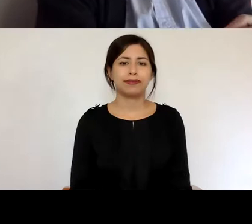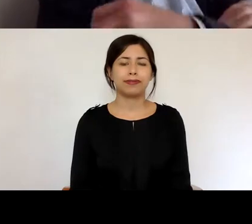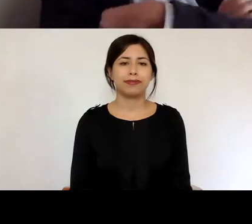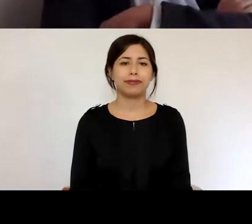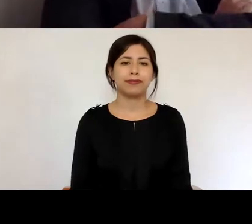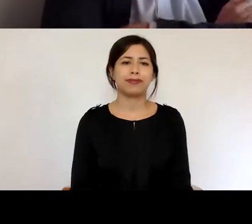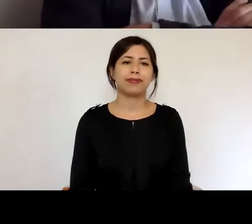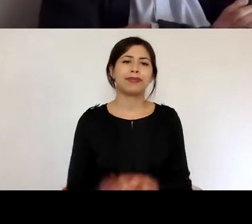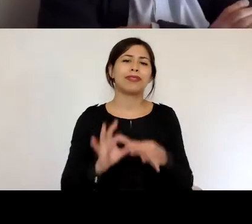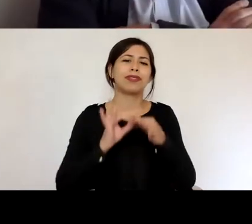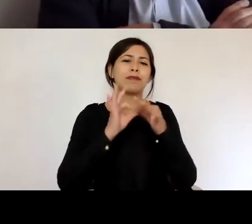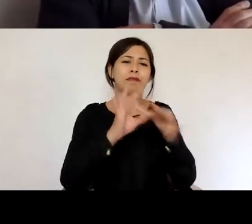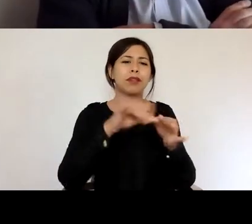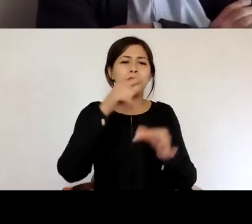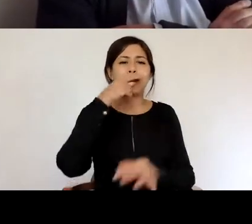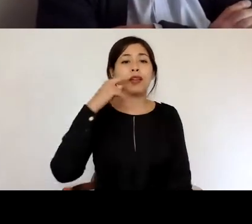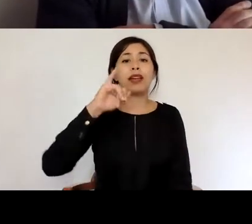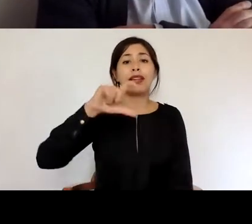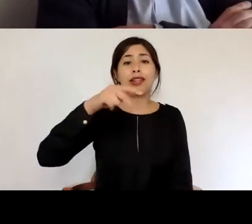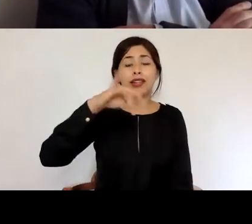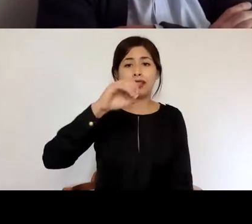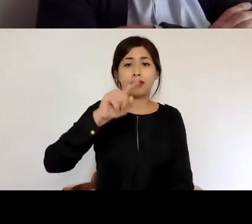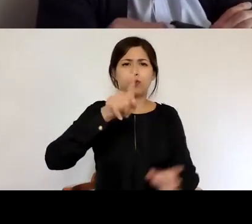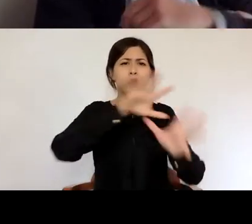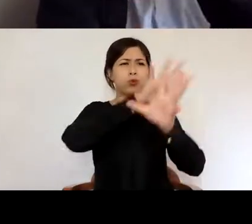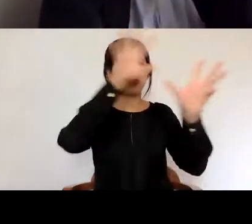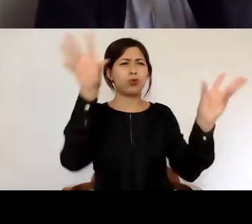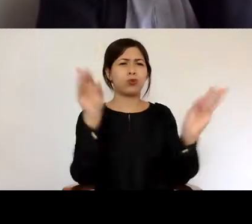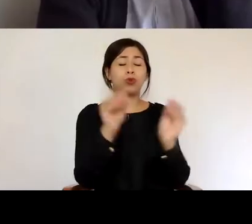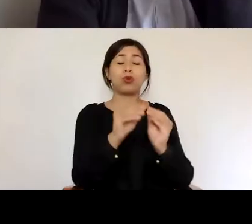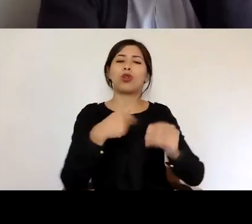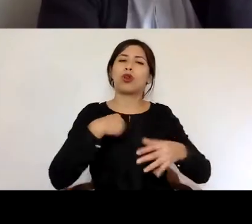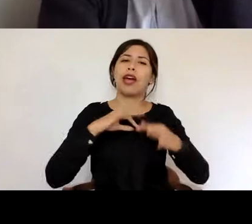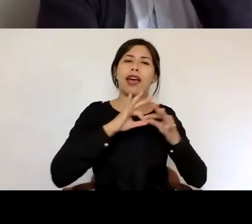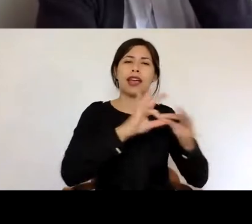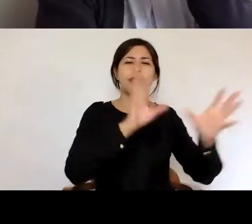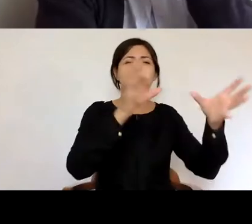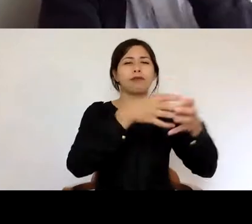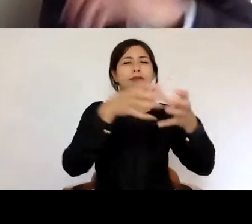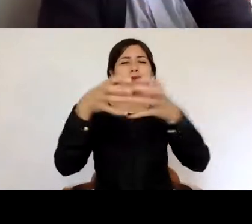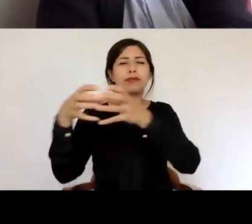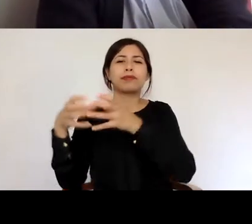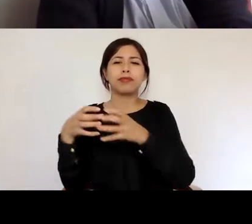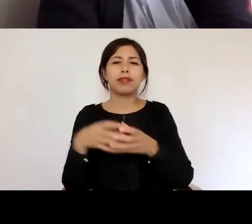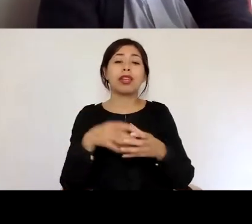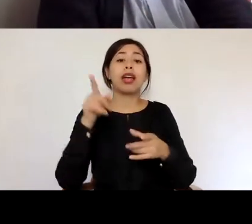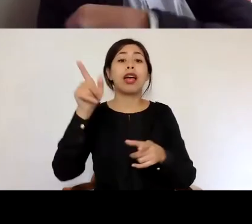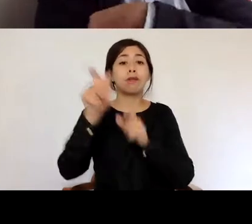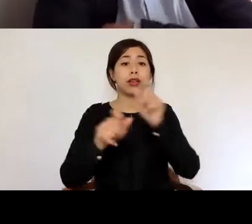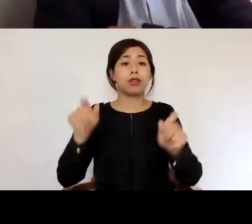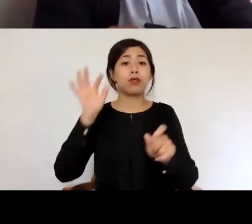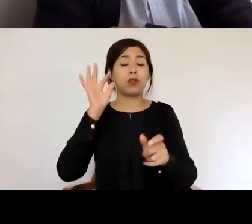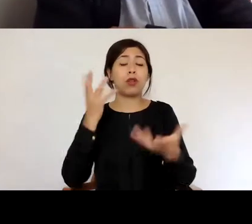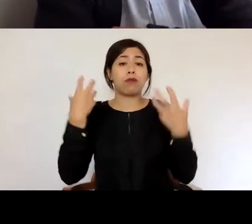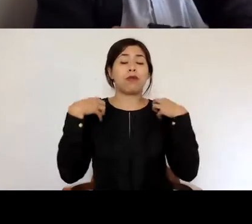Muchísimas gracias por este resumen a todos los equipos, les agradezco a todos los coordinadores y coordinadoras de los proyectos, por el